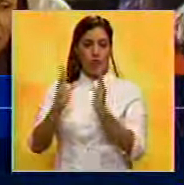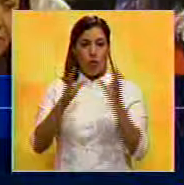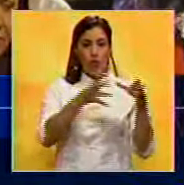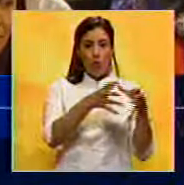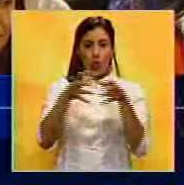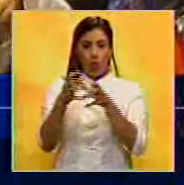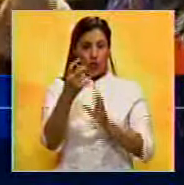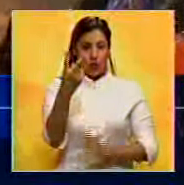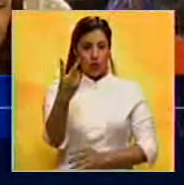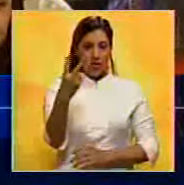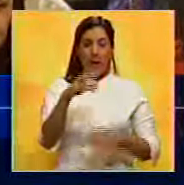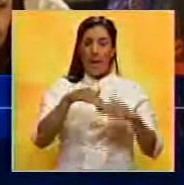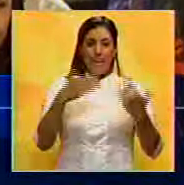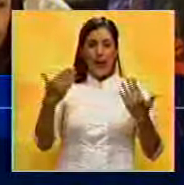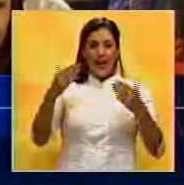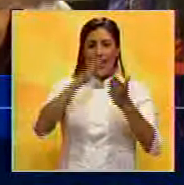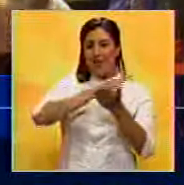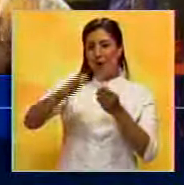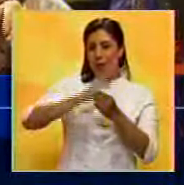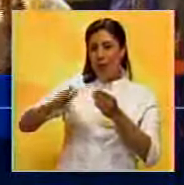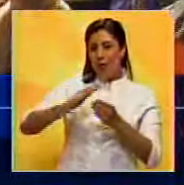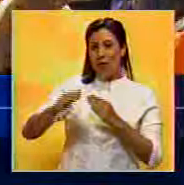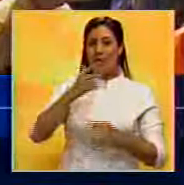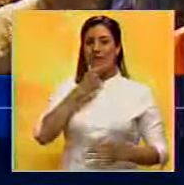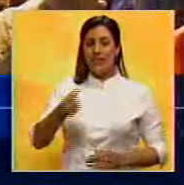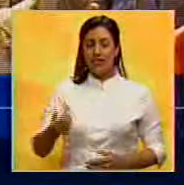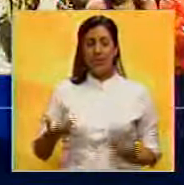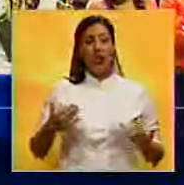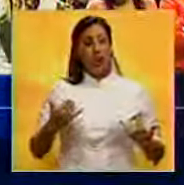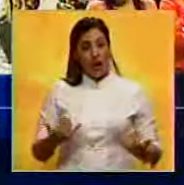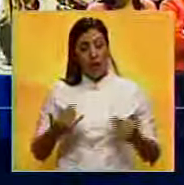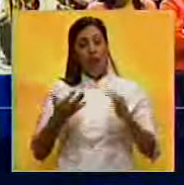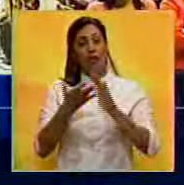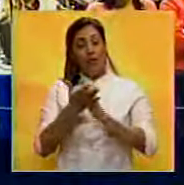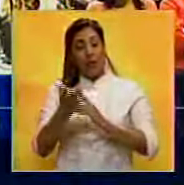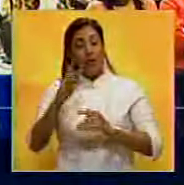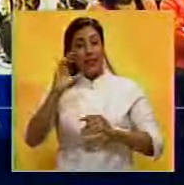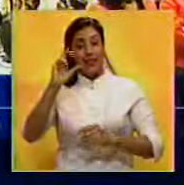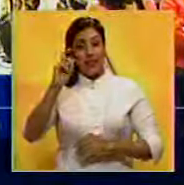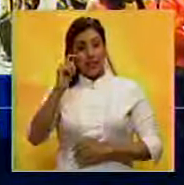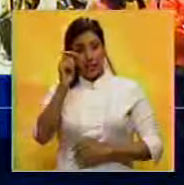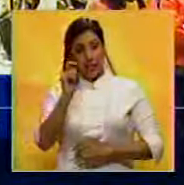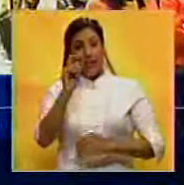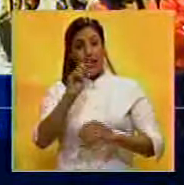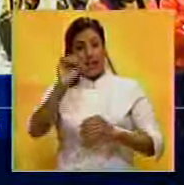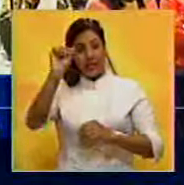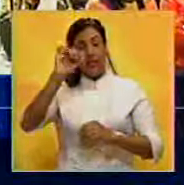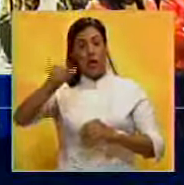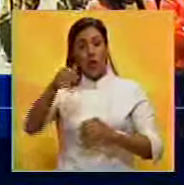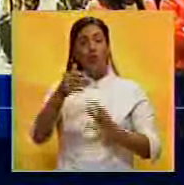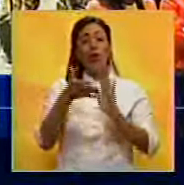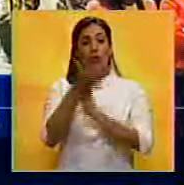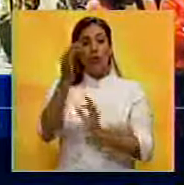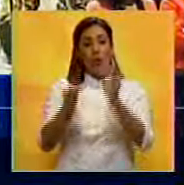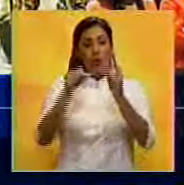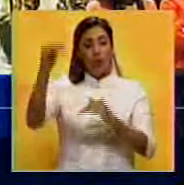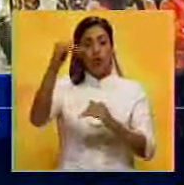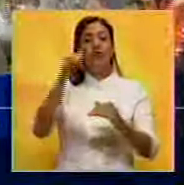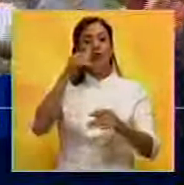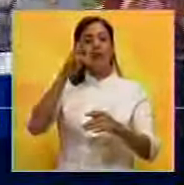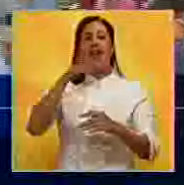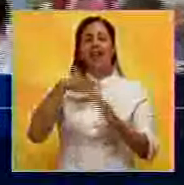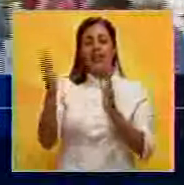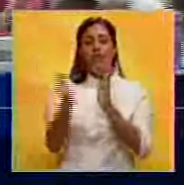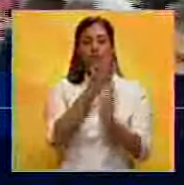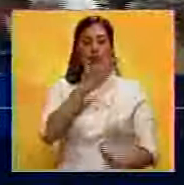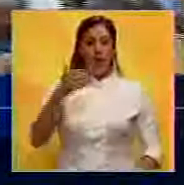para rebanarnos con más facilidad. El diputado aseguró que el TSJ también pretende inhabilitar a la tarjeta de